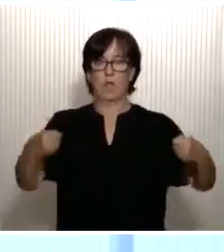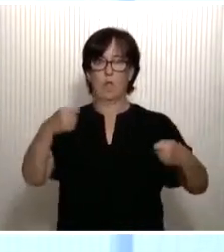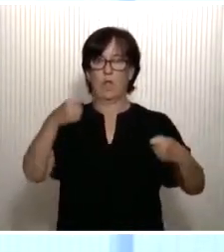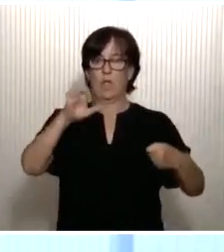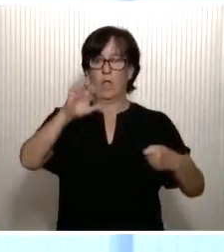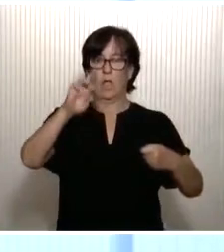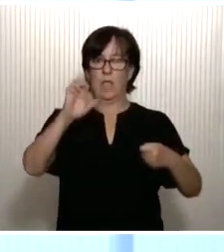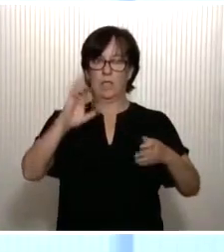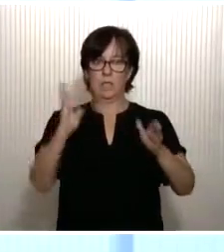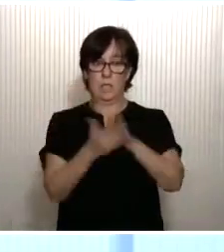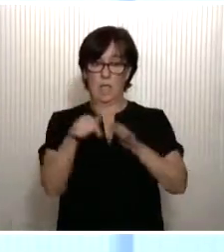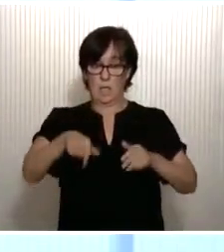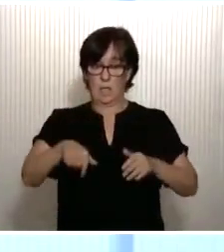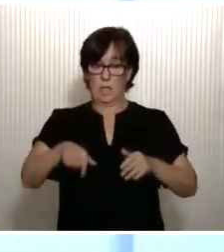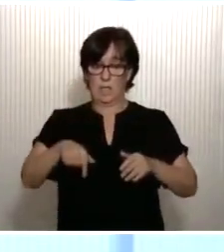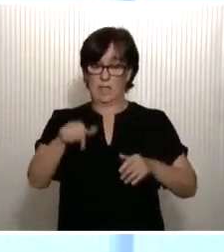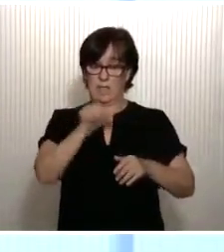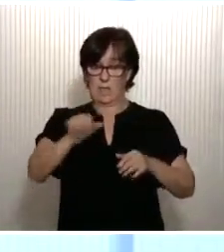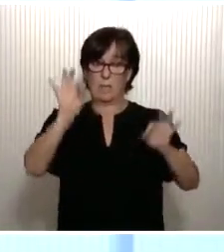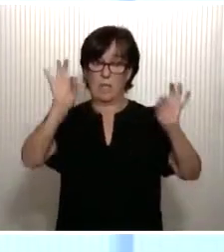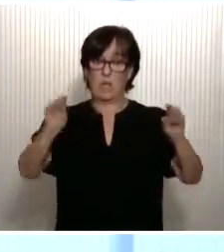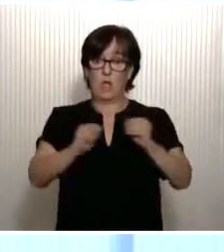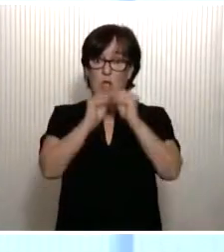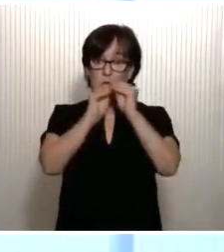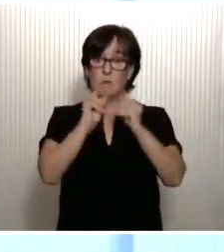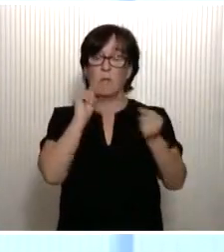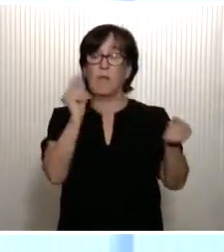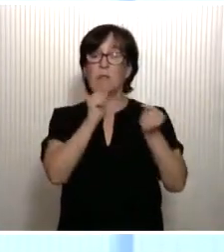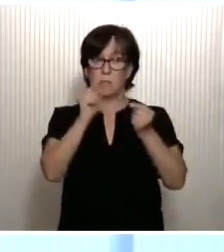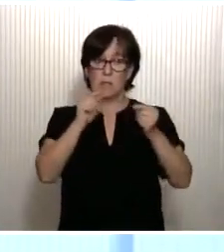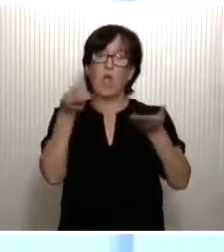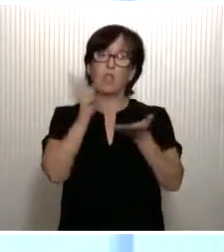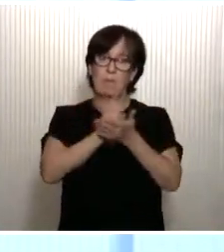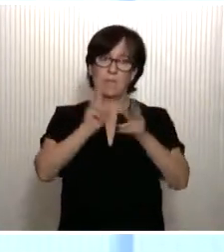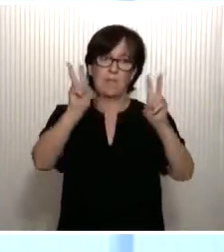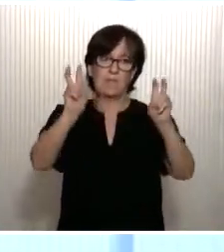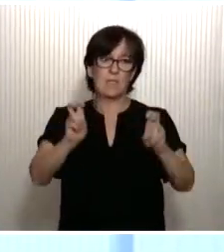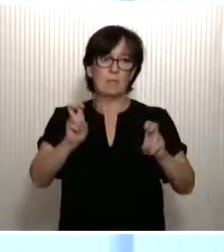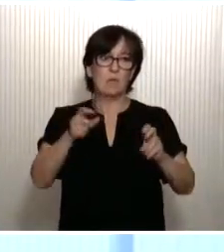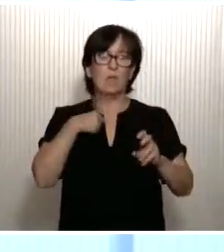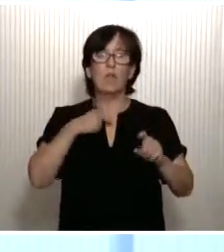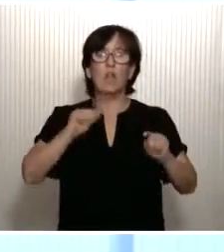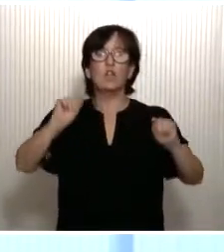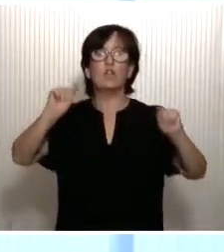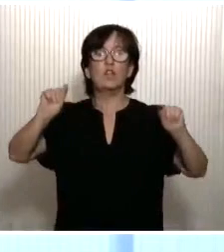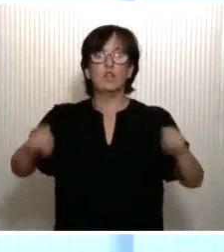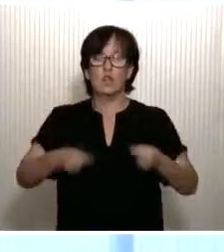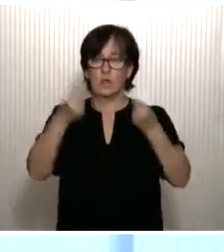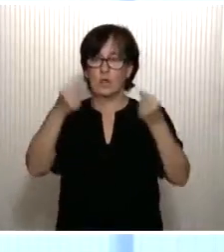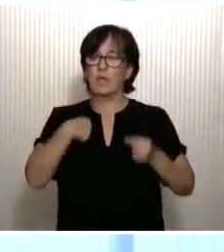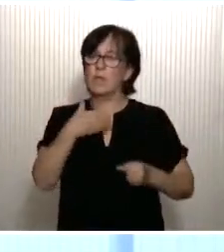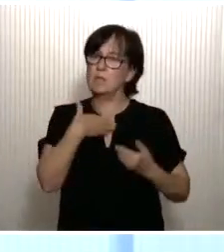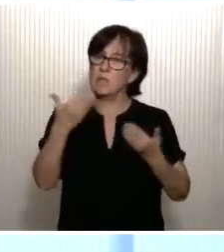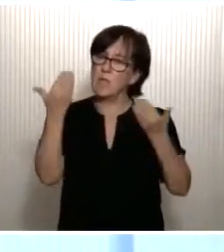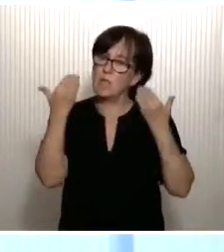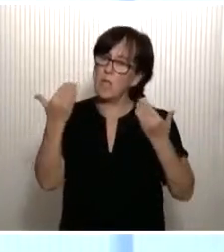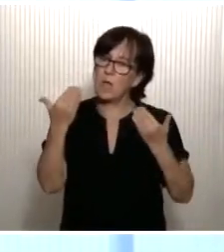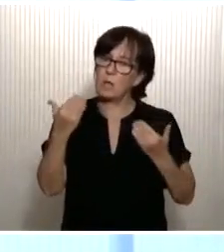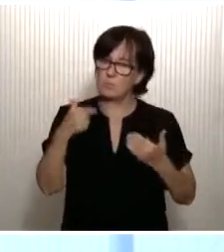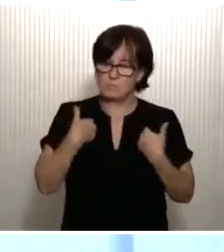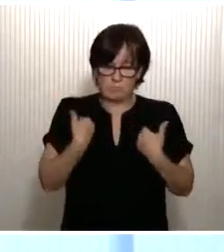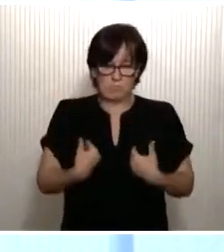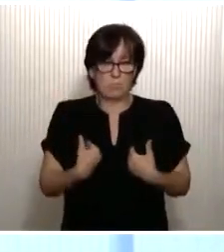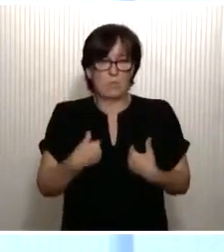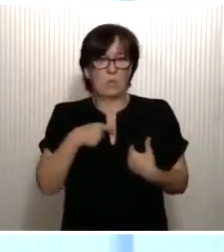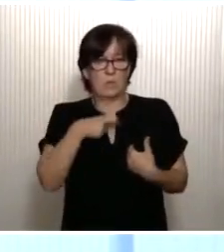llamados precisamente esta semana también a debatir sobre esta cuestión y con quienes suscribimos, y esto quiero agradecerlo en primera persona, porque